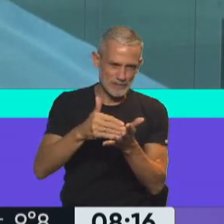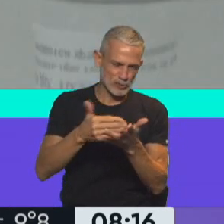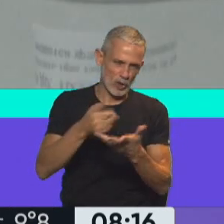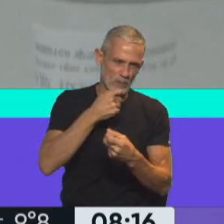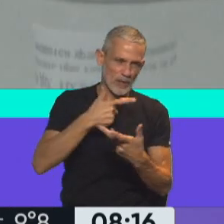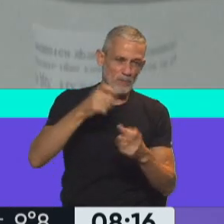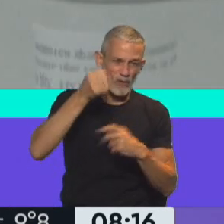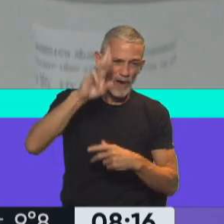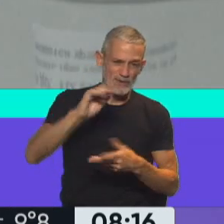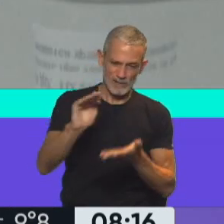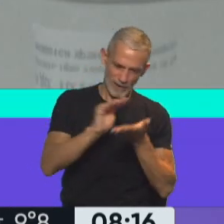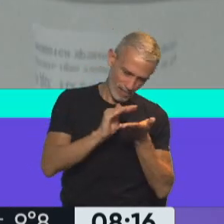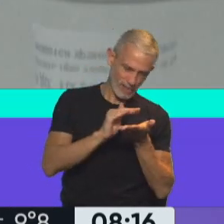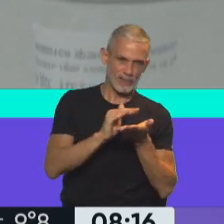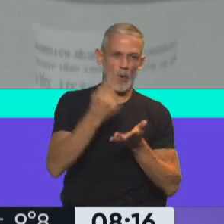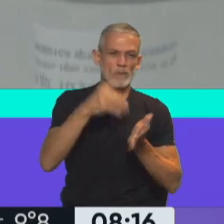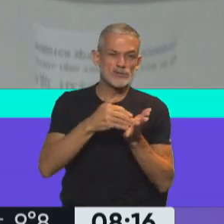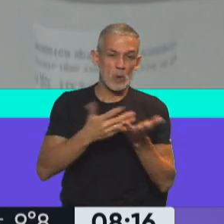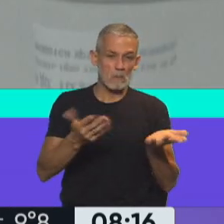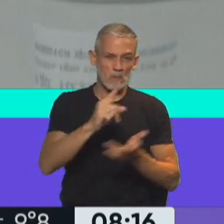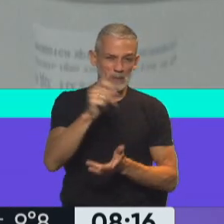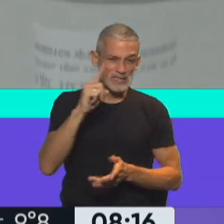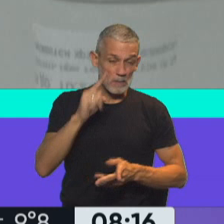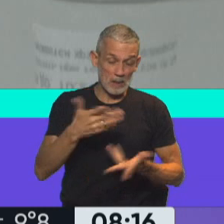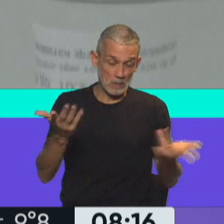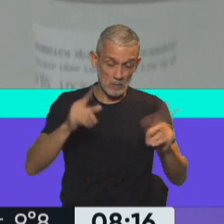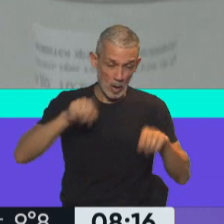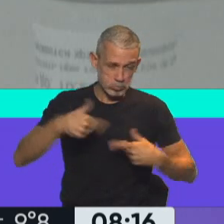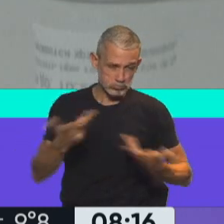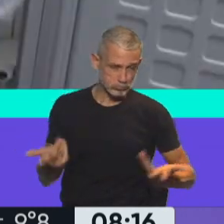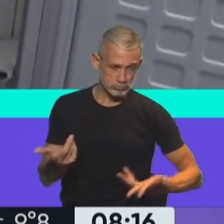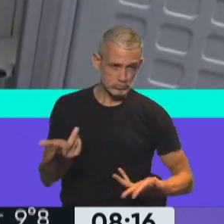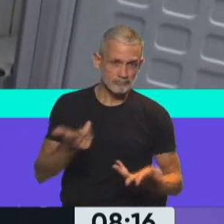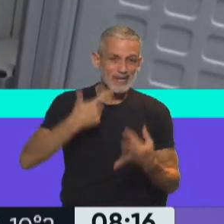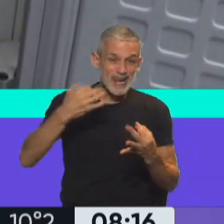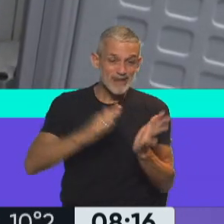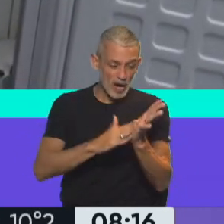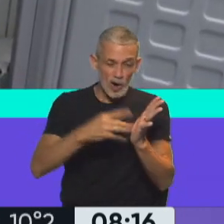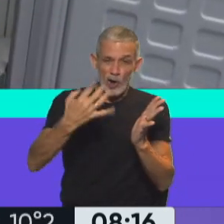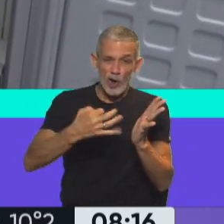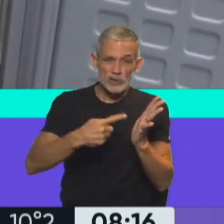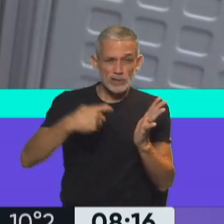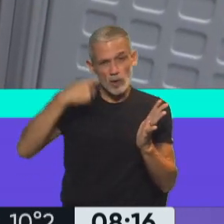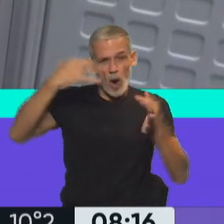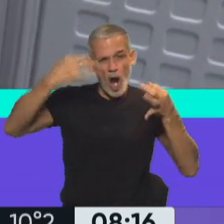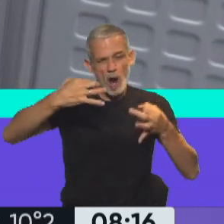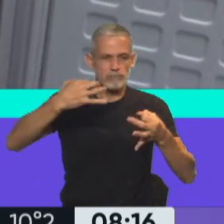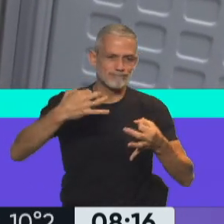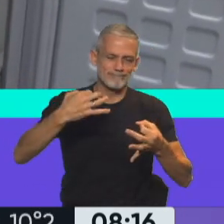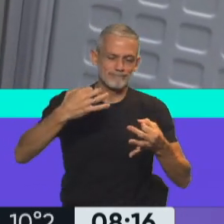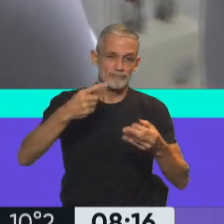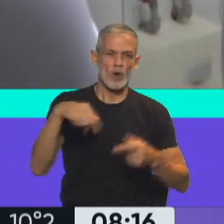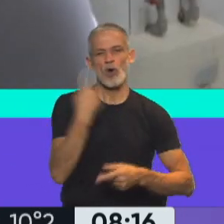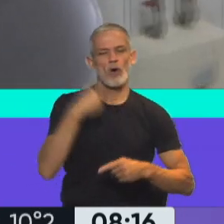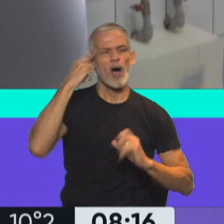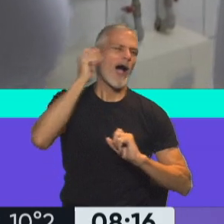Pfizer, nos hubieran llegado 1 millón, 100 mil, no sabemos bien. Entonces, de verdad, es que no hubiéramos tenido, porque hay una fantasía